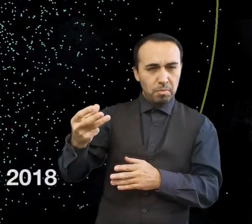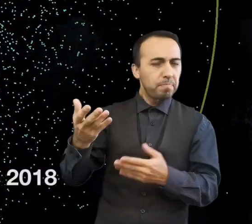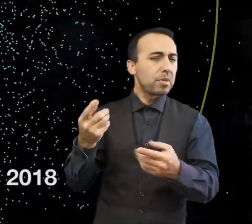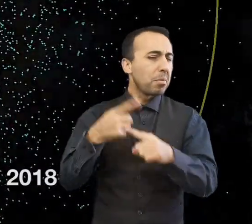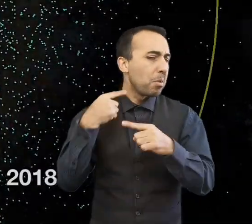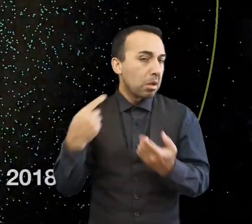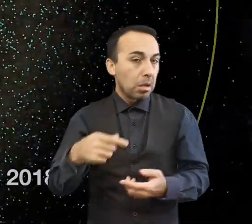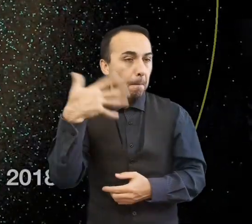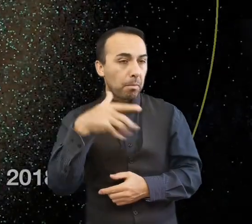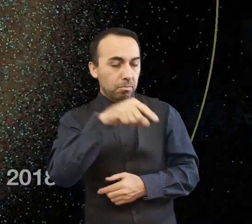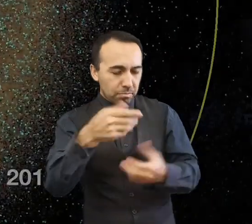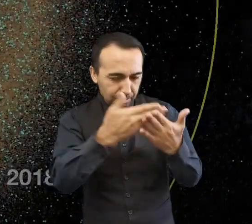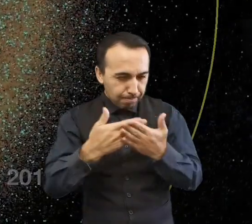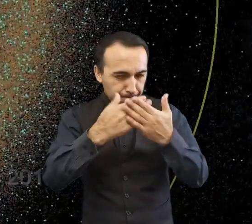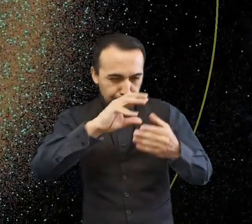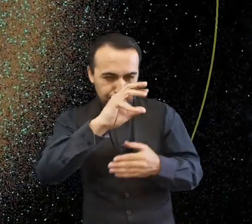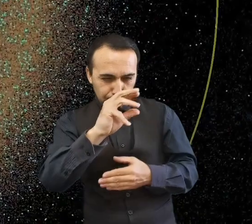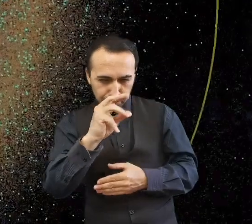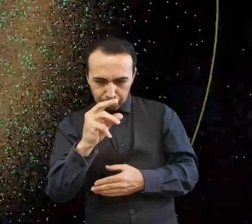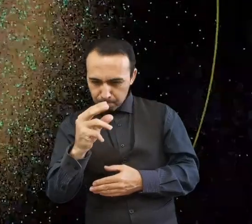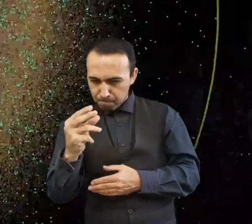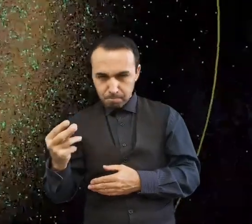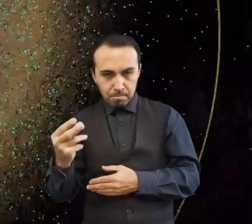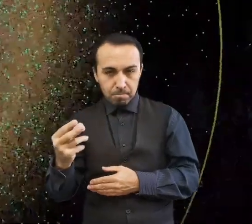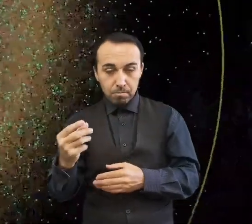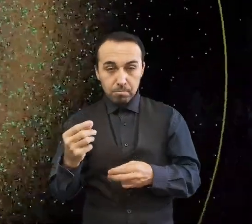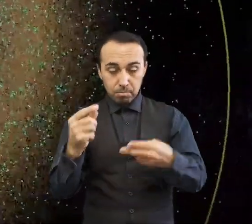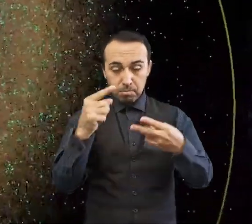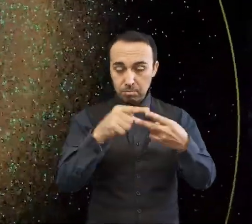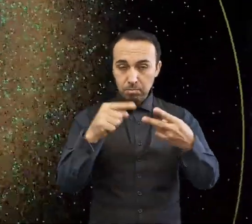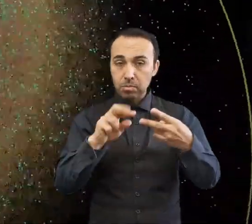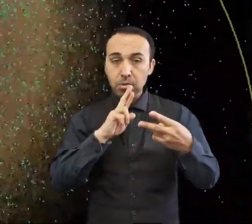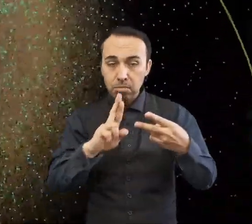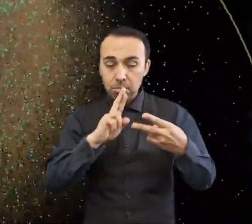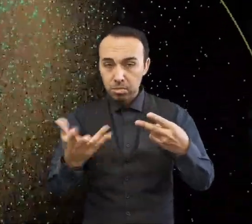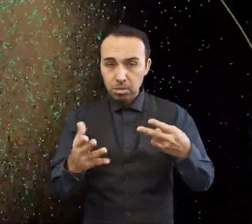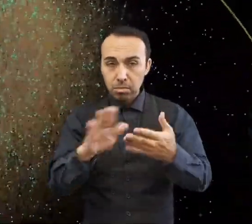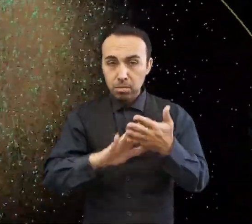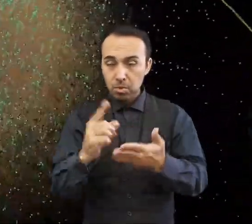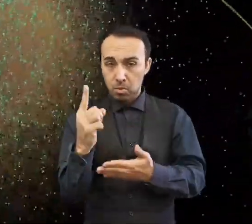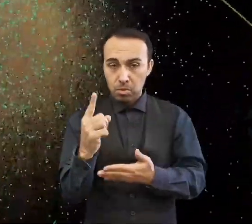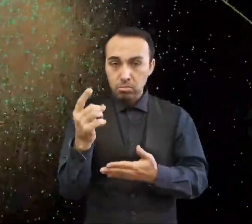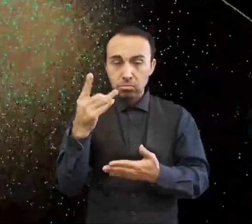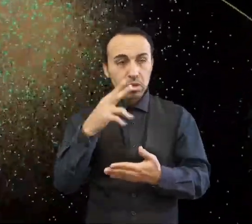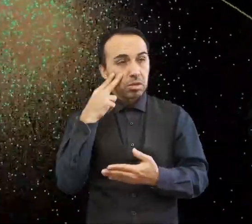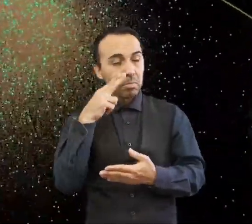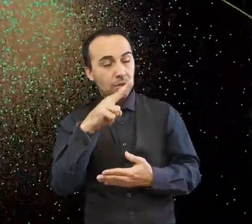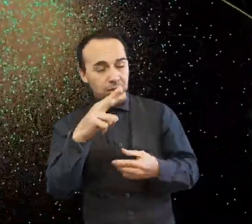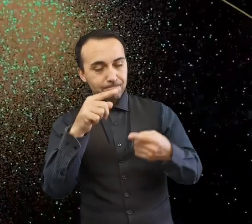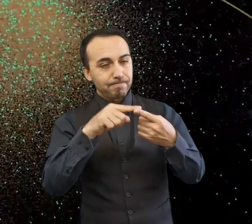Hay dos respuestas principales. Una, puramente científica, para estudiar el origen del sistema solar y nuestro propio planeta.